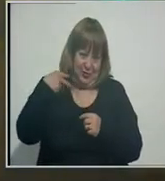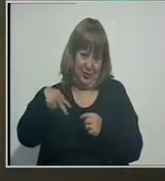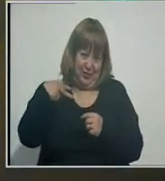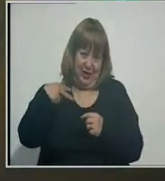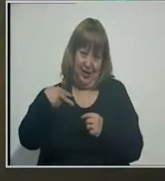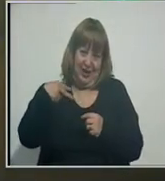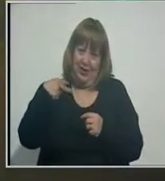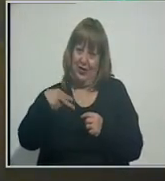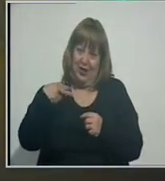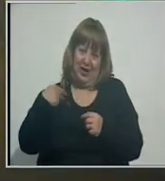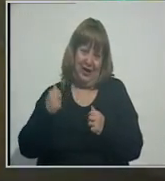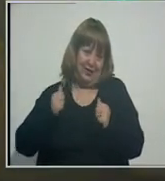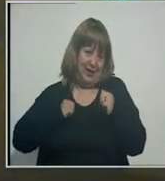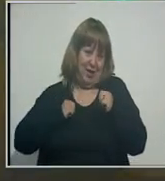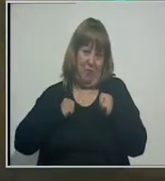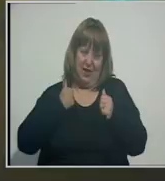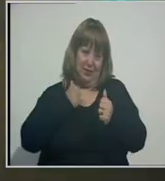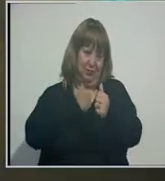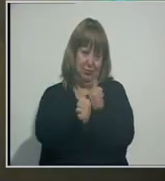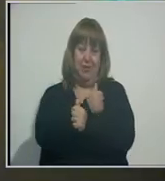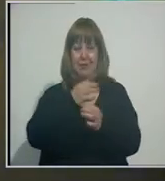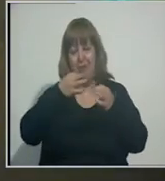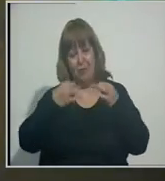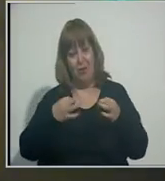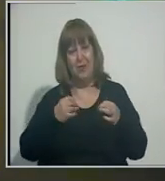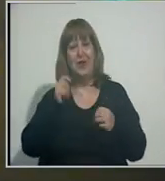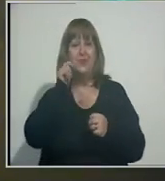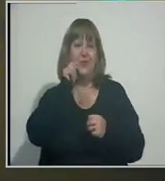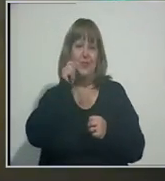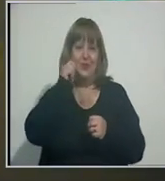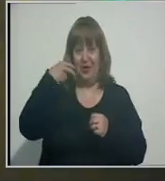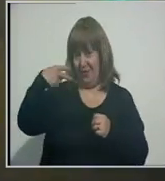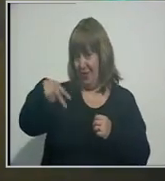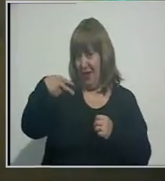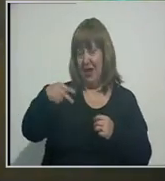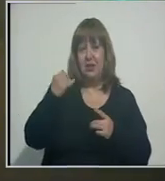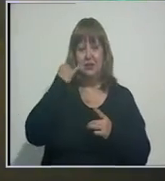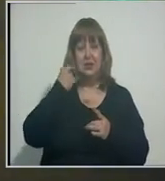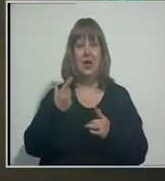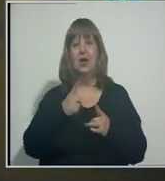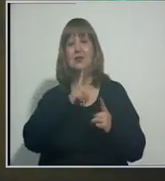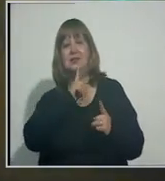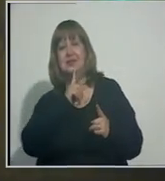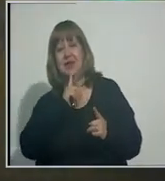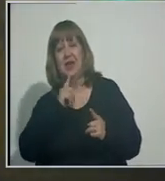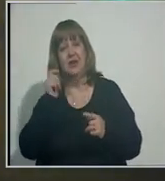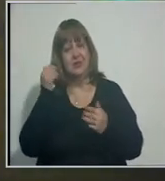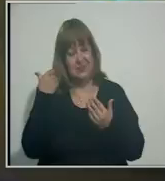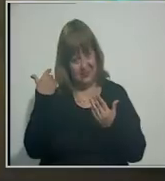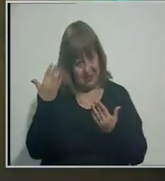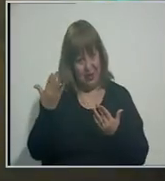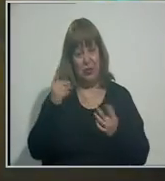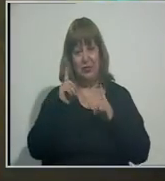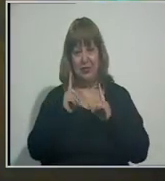excelsa, así que un beso enorme para ella. Ricardo, Tanito, un placer saludarlos también a ustedes. Bueno, acá te manda,